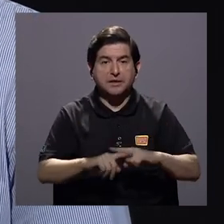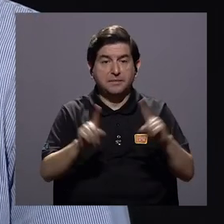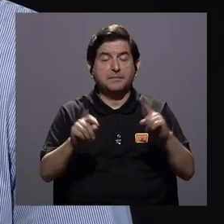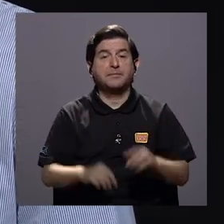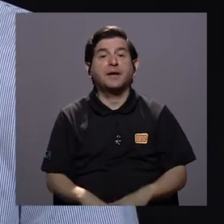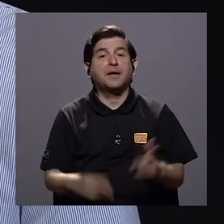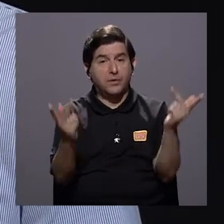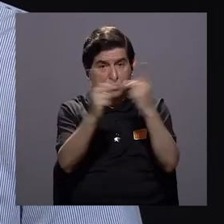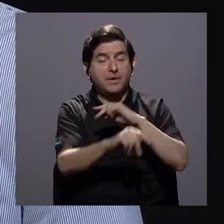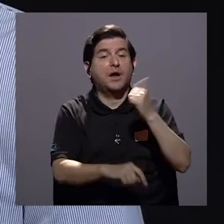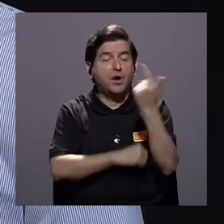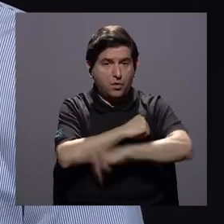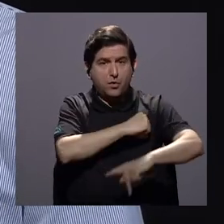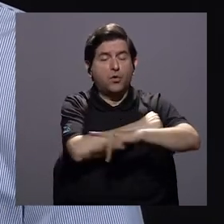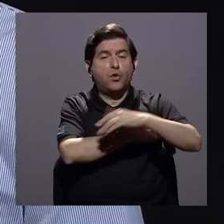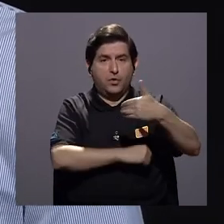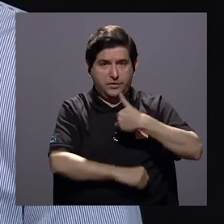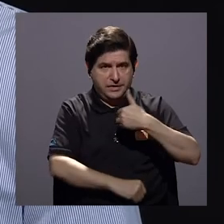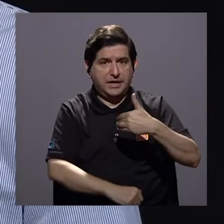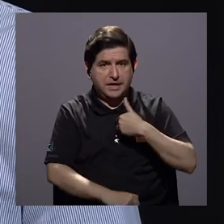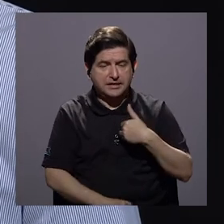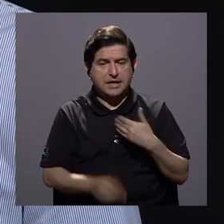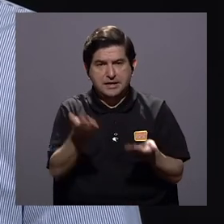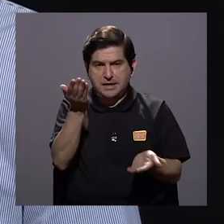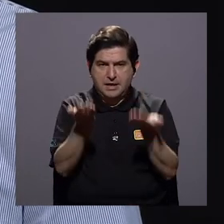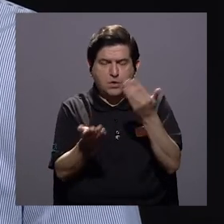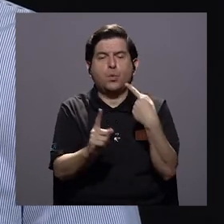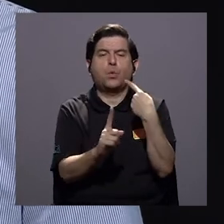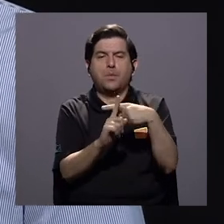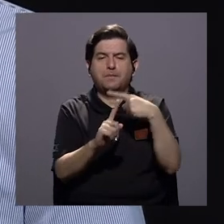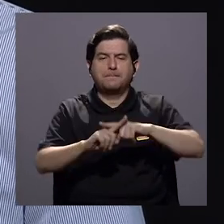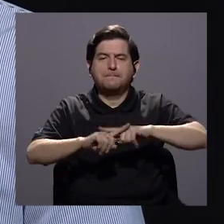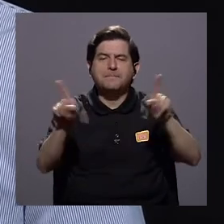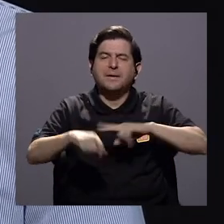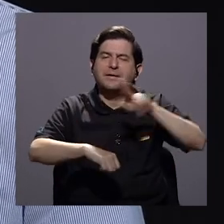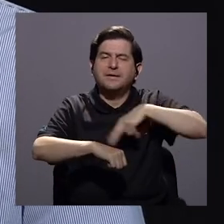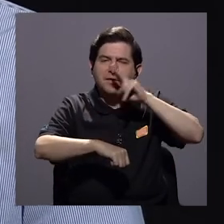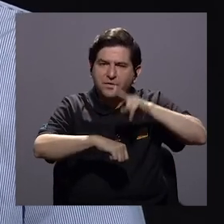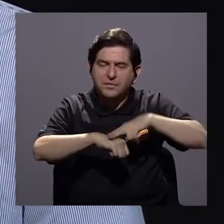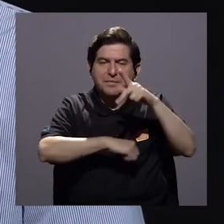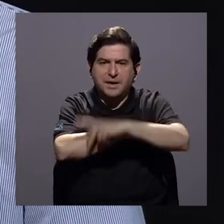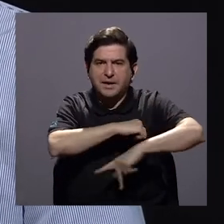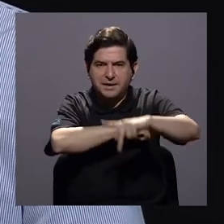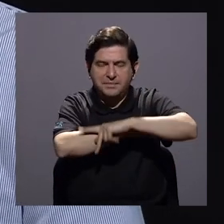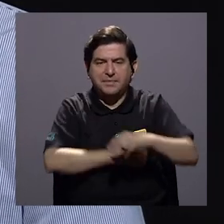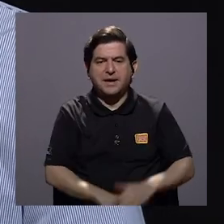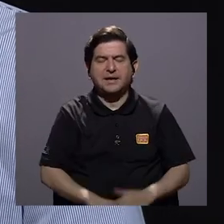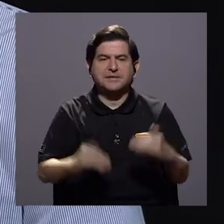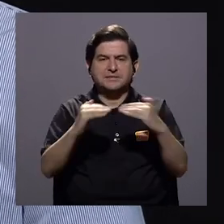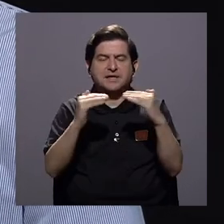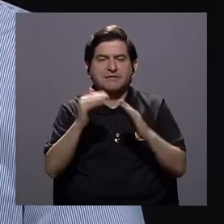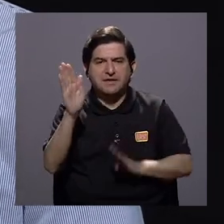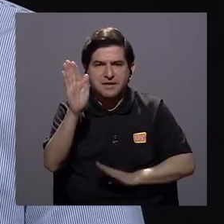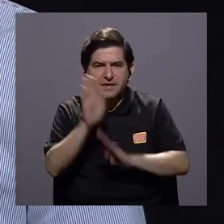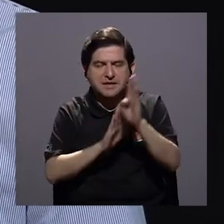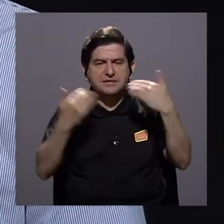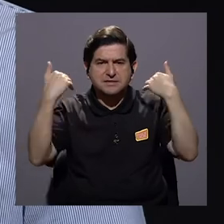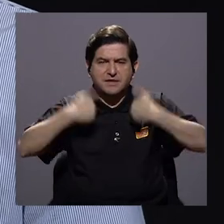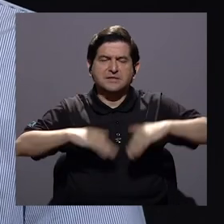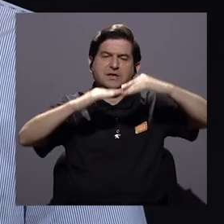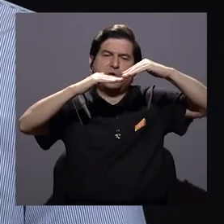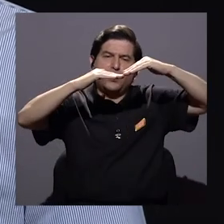es más grave que otros países que tienen todavía un balance positivo pero generalmente países con niveles de desarrollo humano